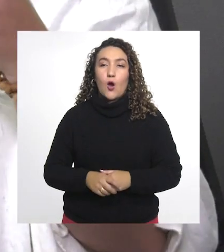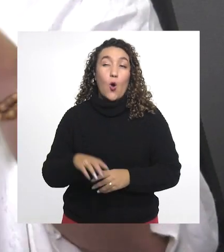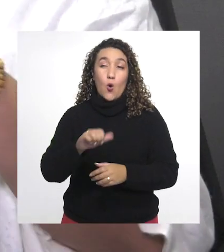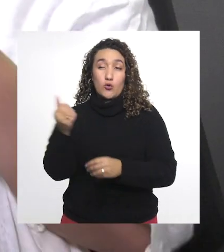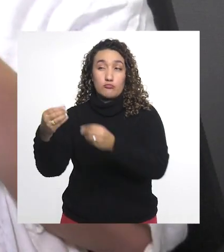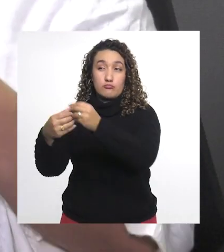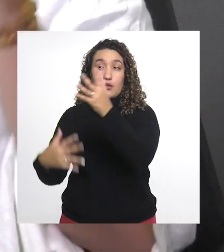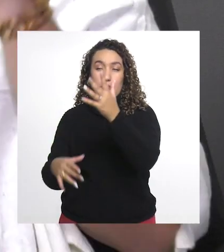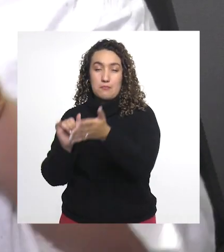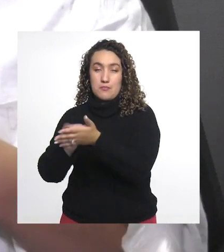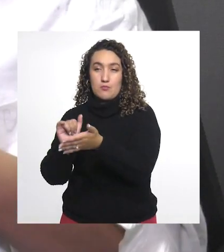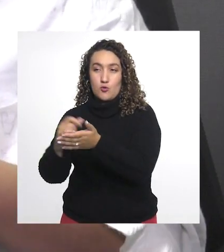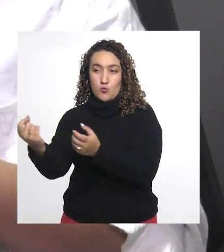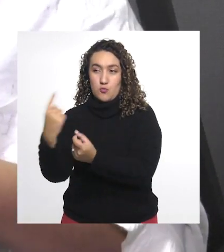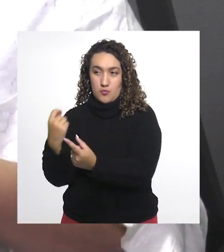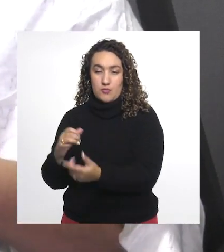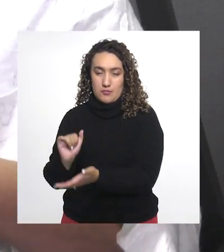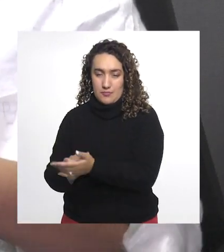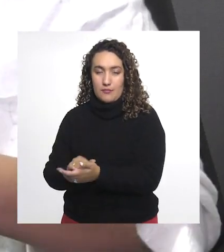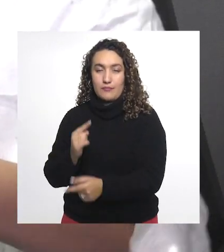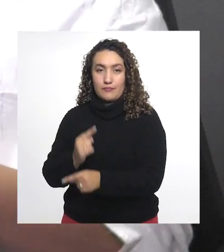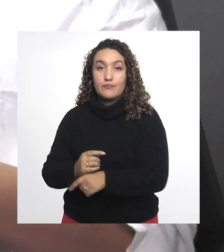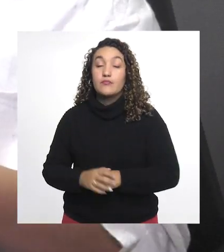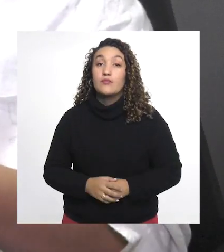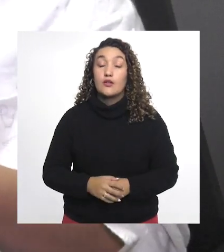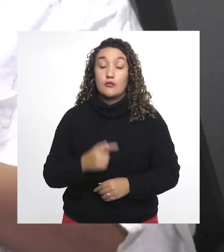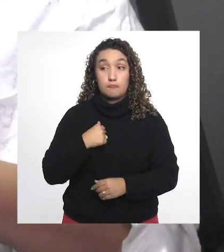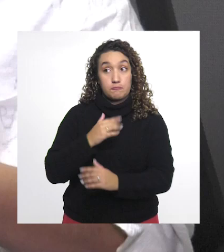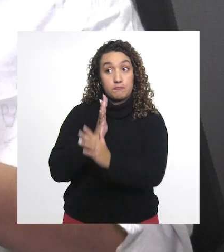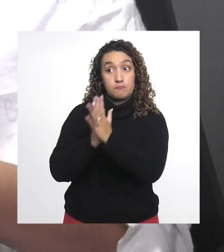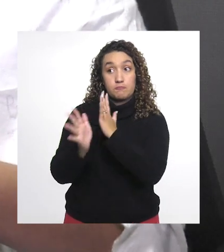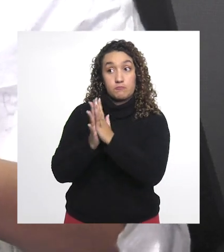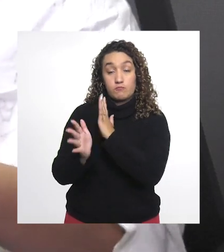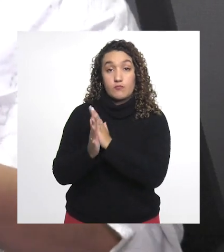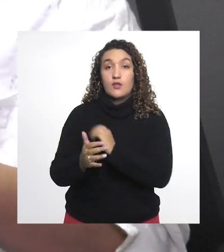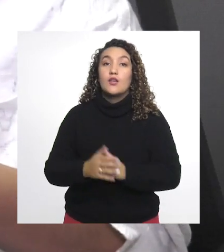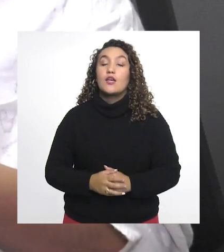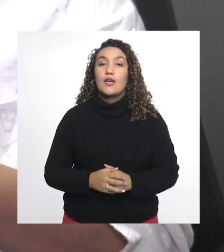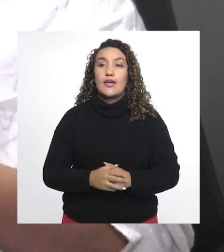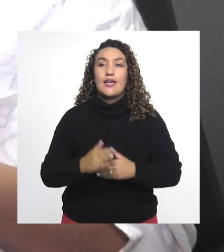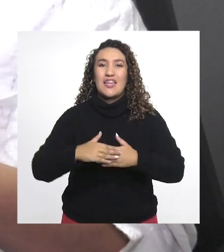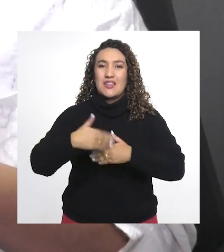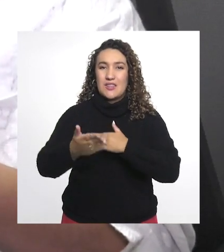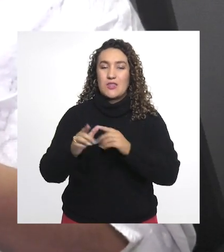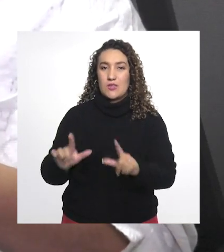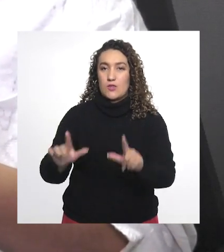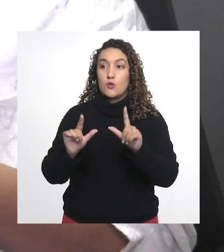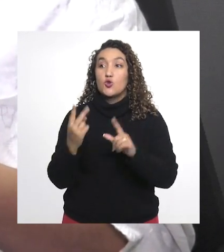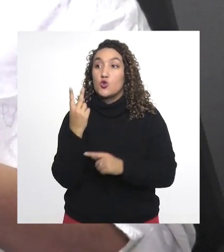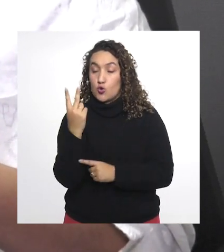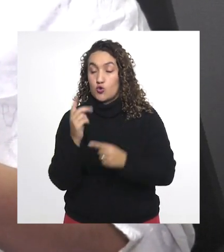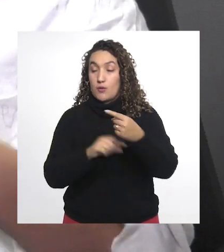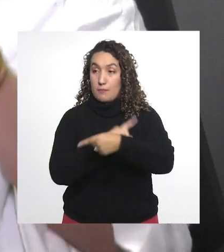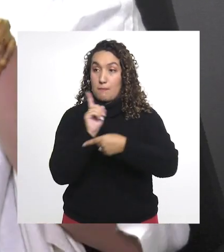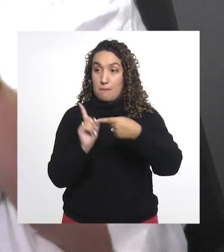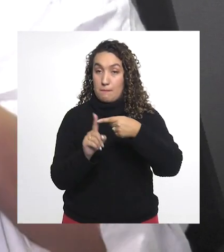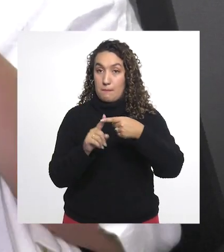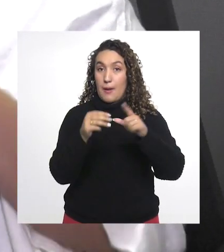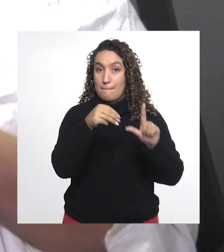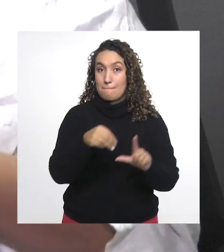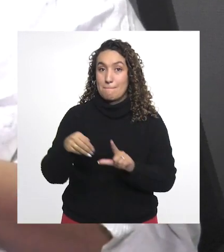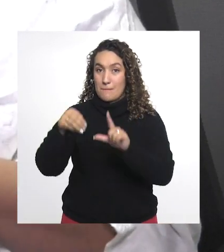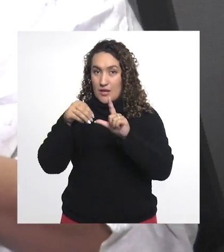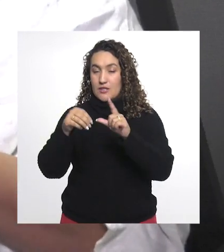otros más como tú lo planteas en tu pregunta. Dentro de esa ruta de consolidación de la escuela, quiero contarte que ya tenemos dos